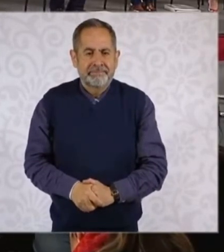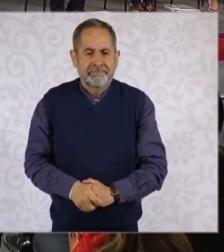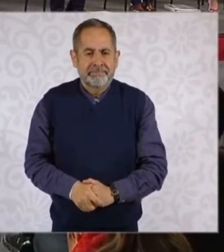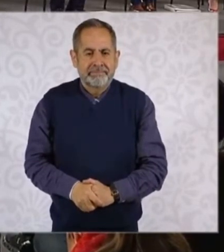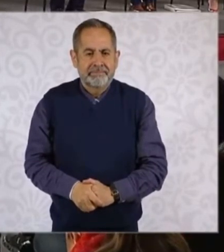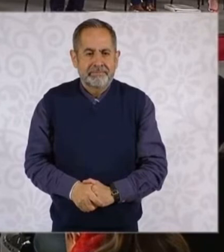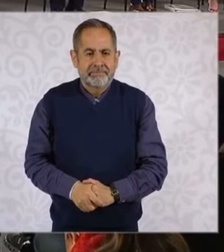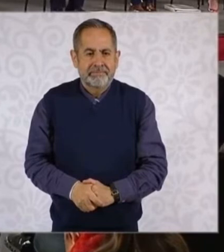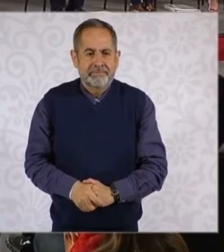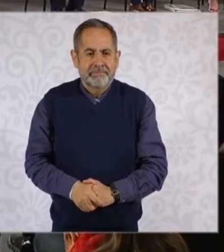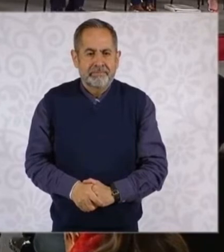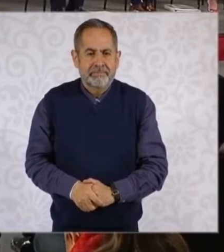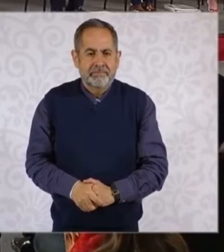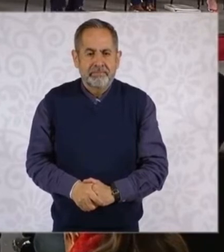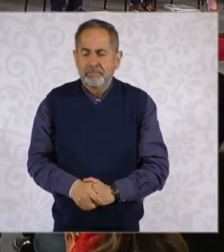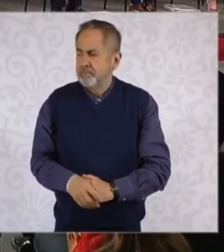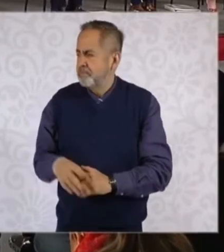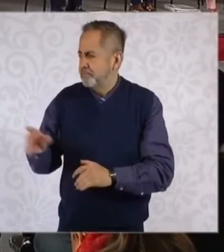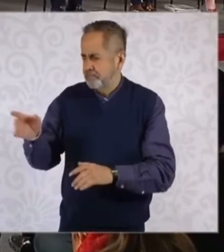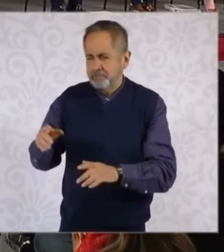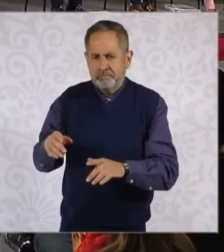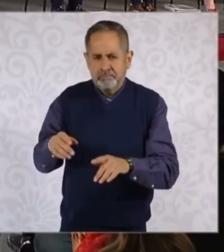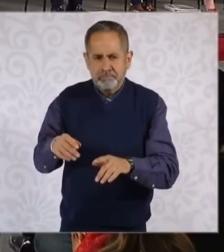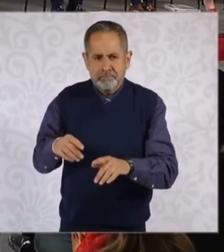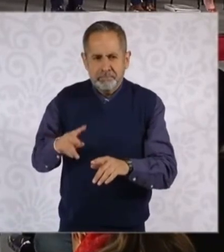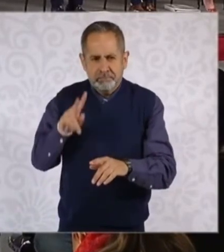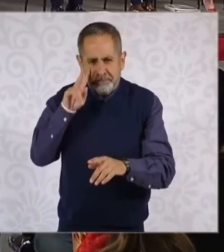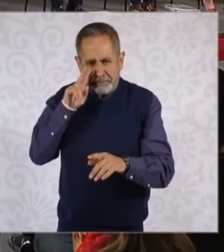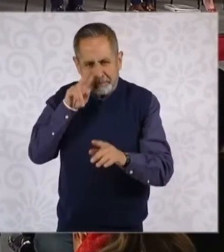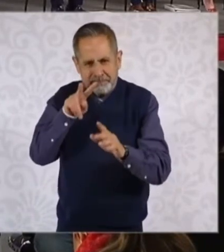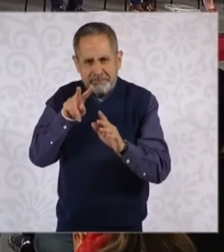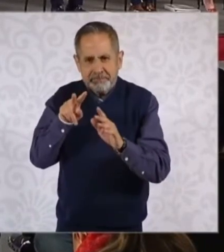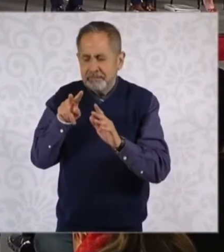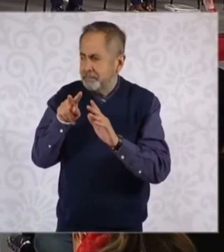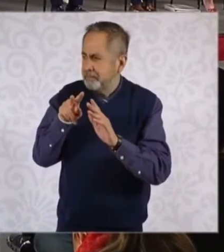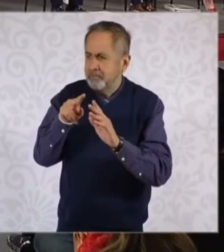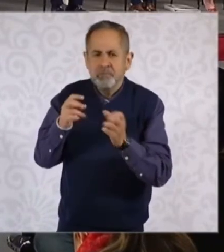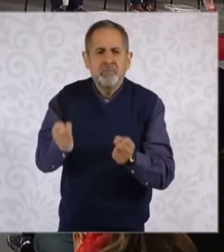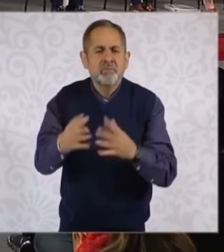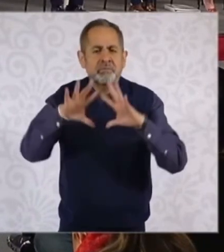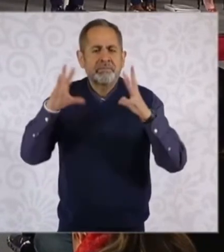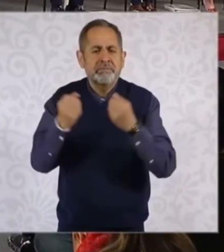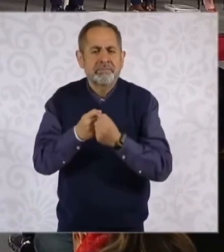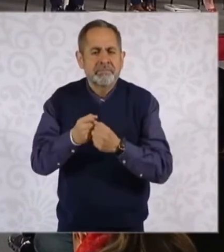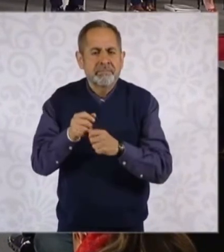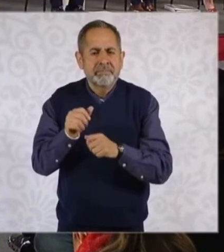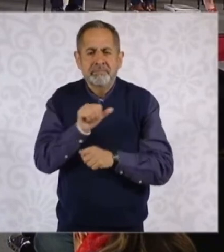Ferván, ponme el número de beneficiarios.